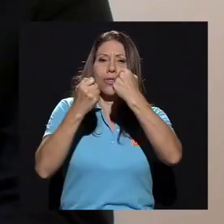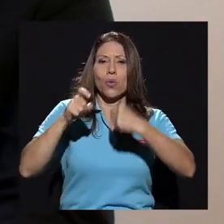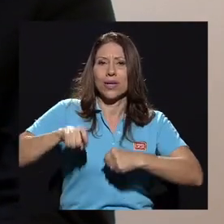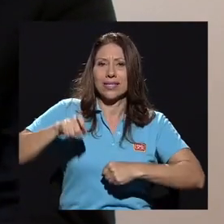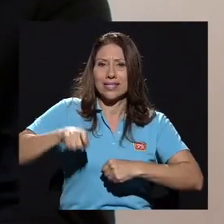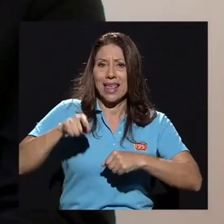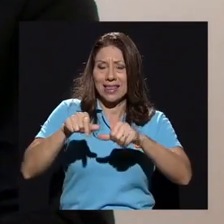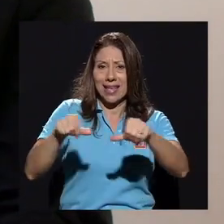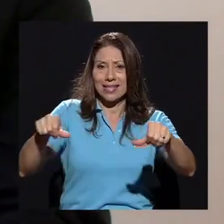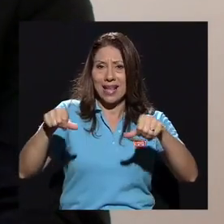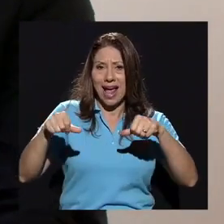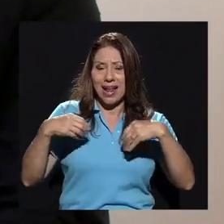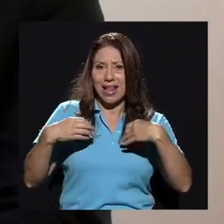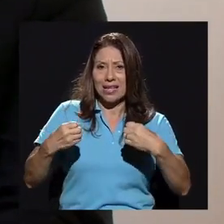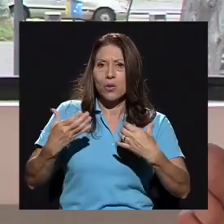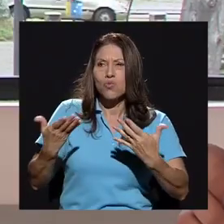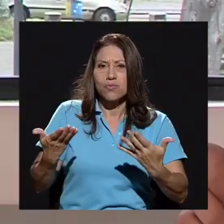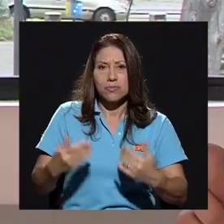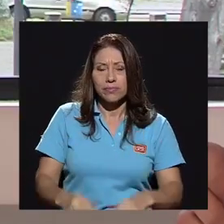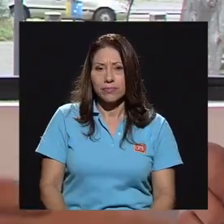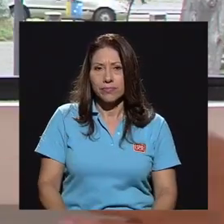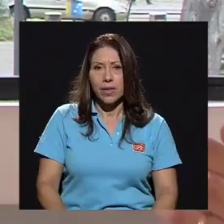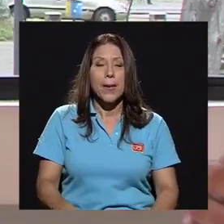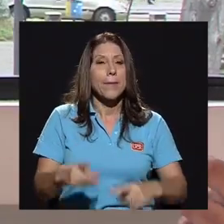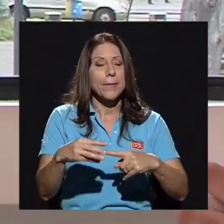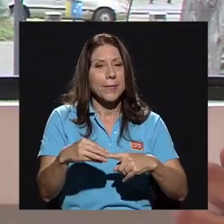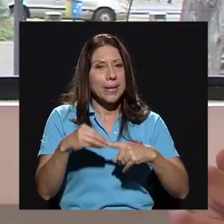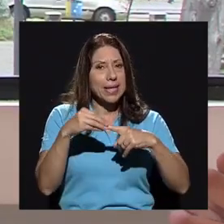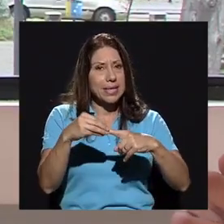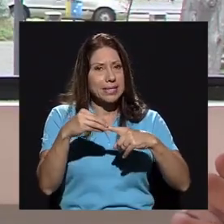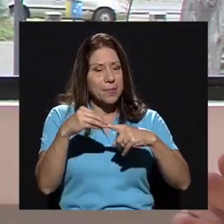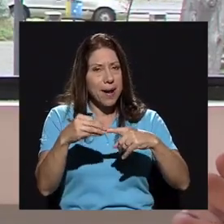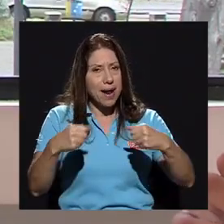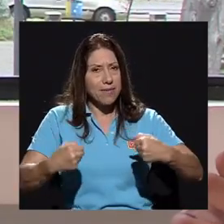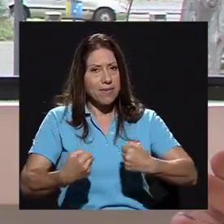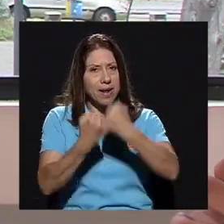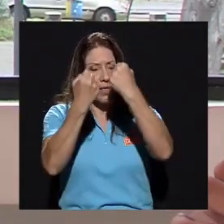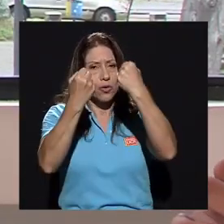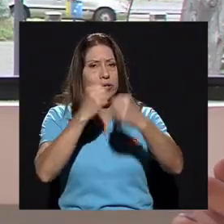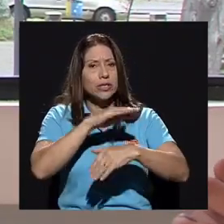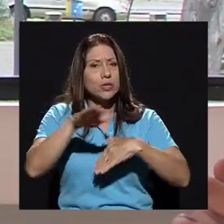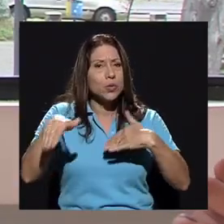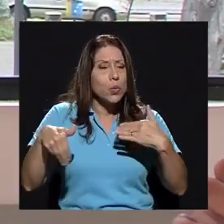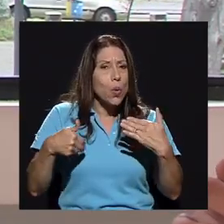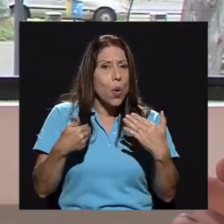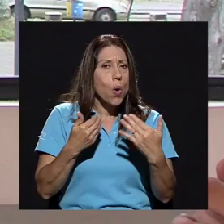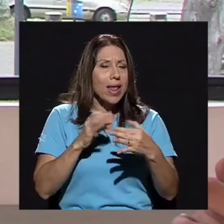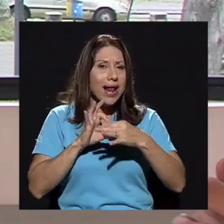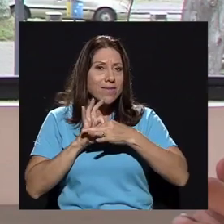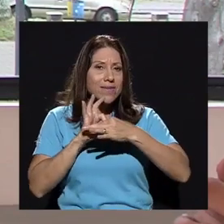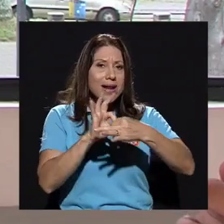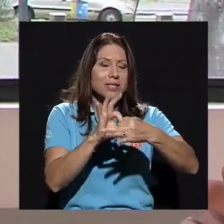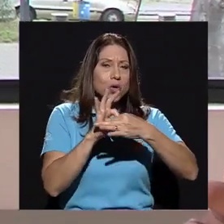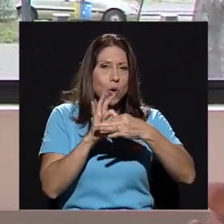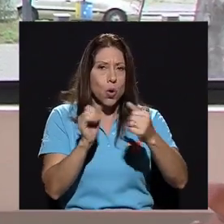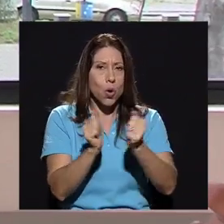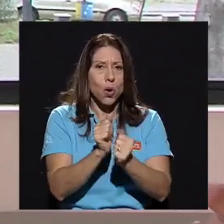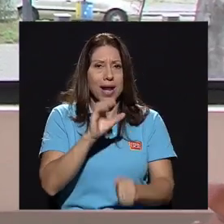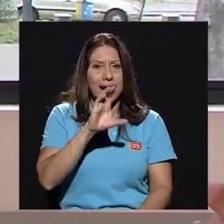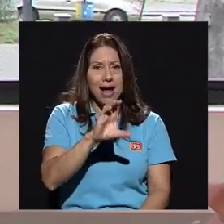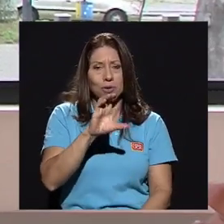reto o necesidad de esta área en la universidad? Mire, el principal reto es todo lo que viene a ser la relación con la Caja